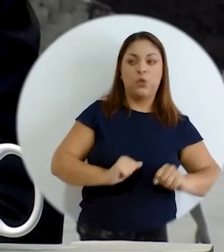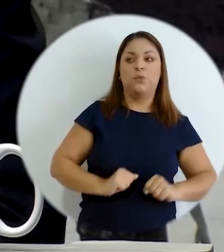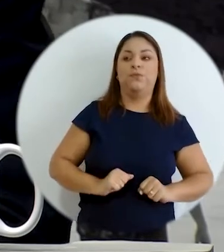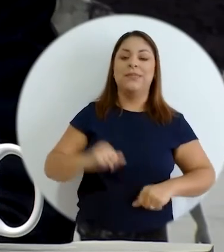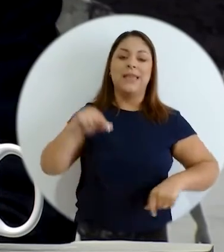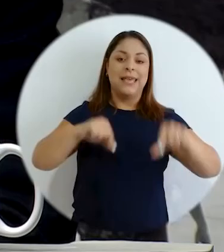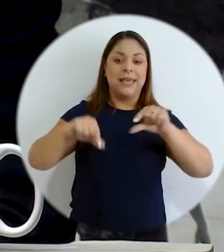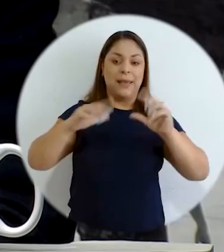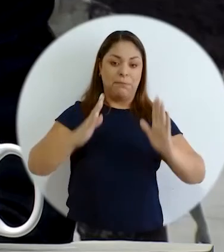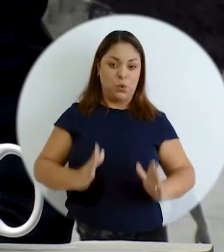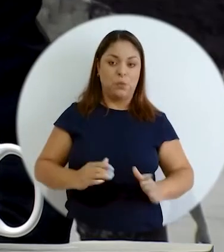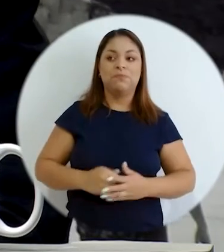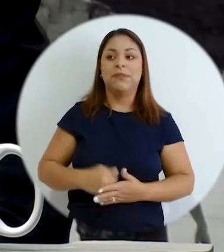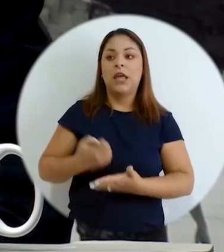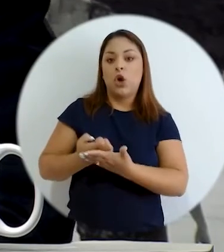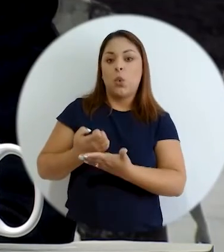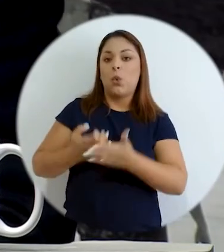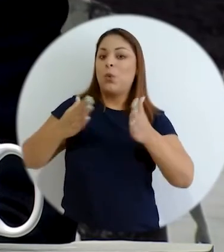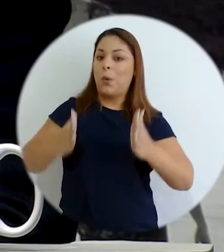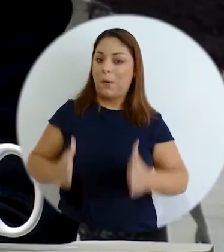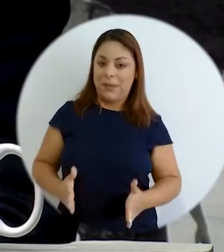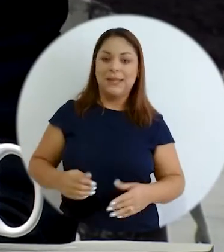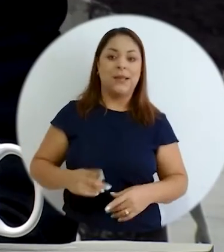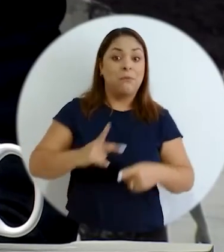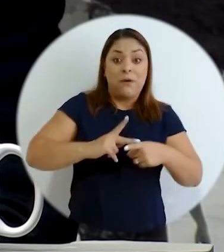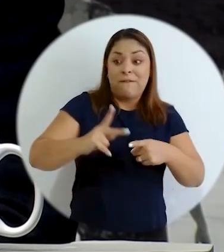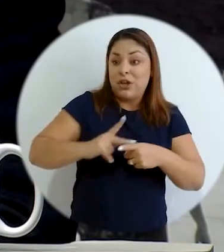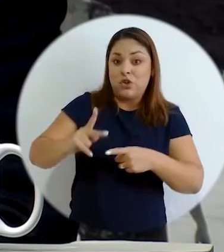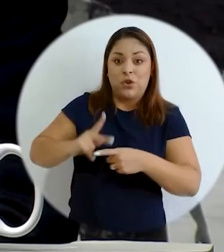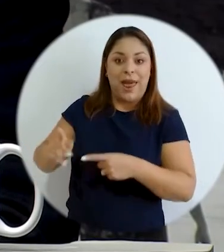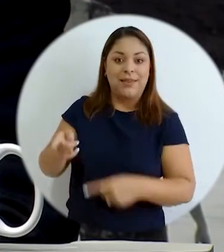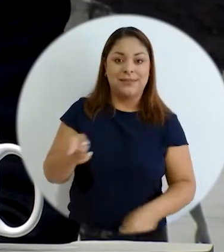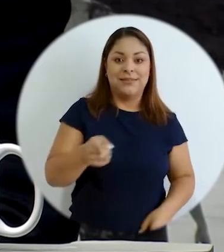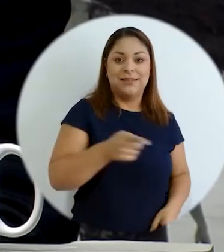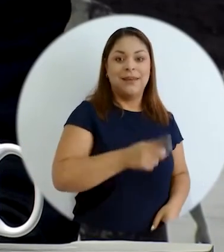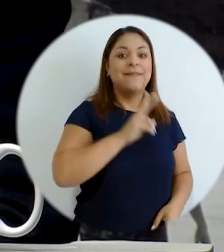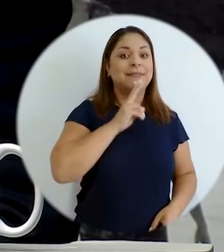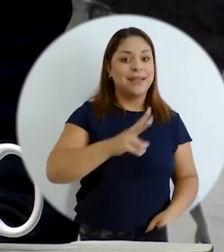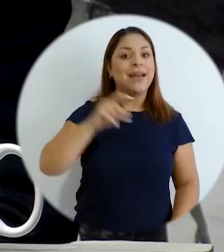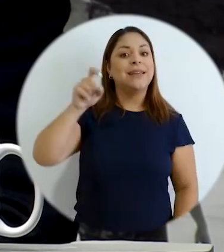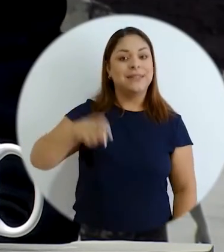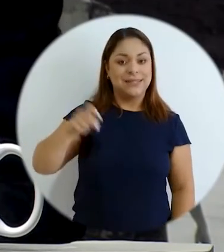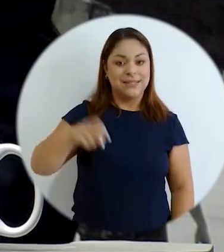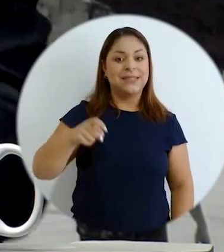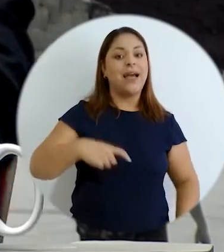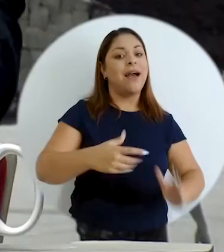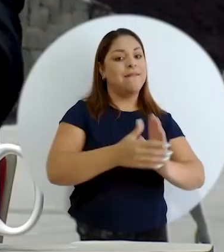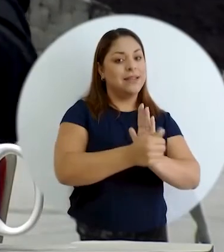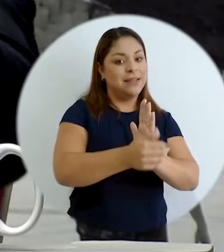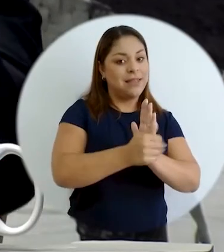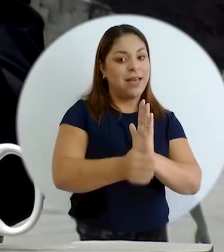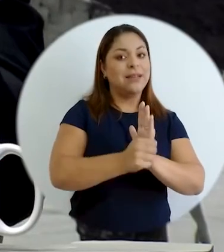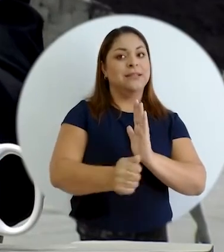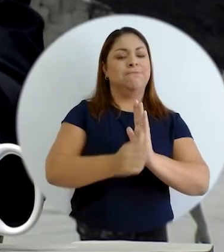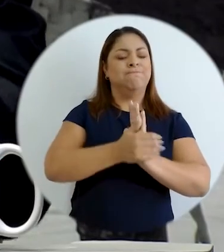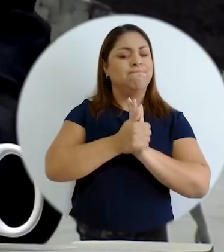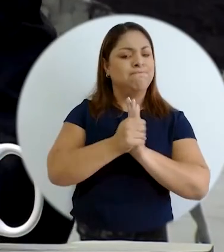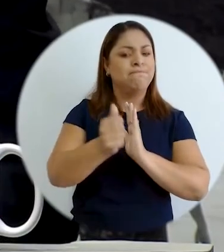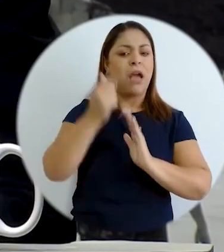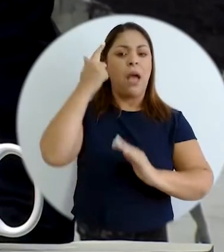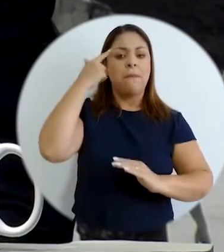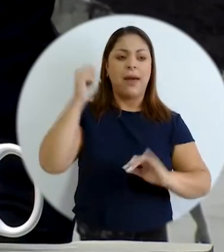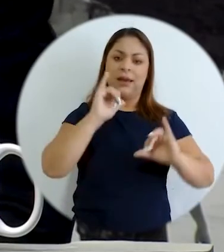químico del economista de ese profesional que efectivamente ocupa otras habilidades y